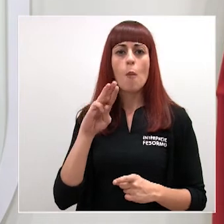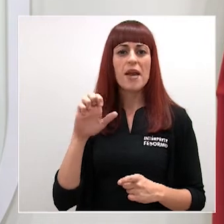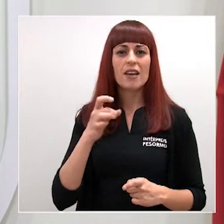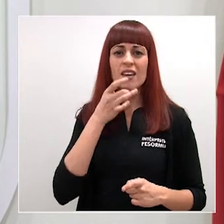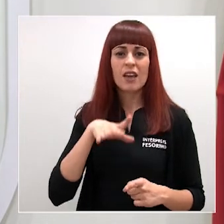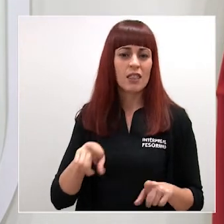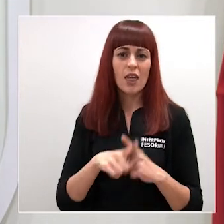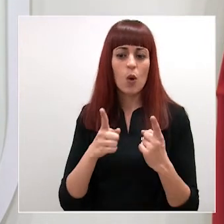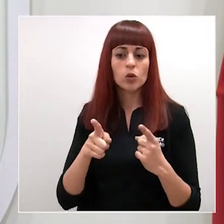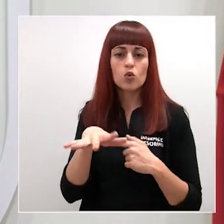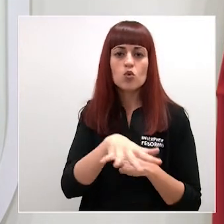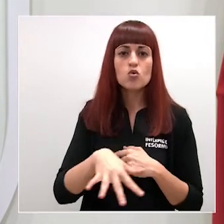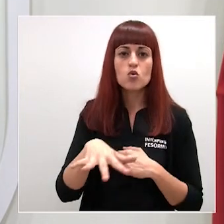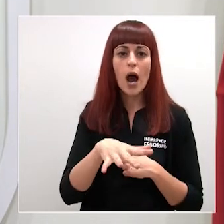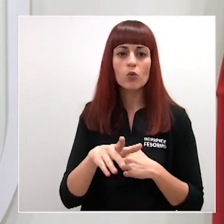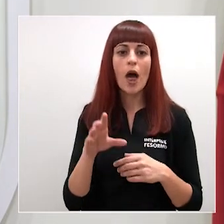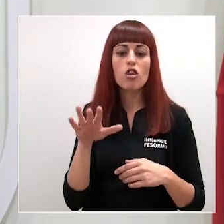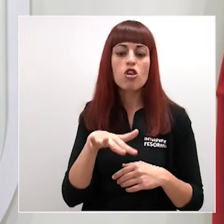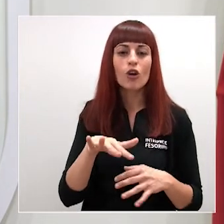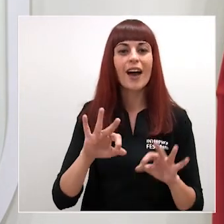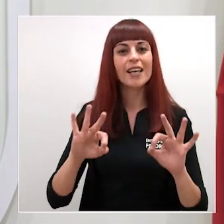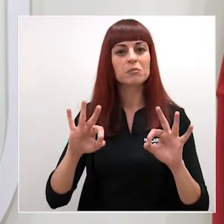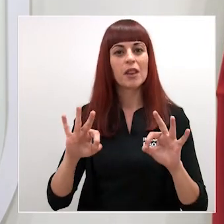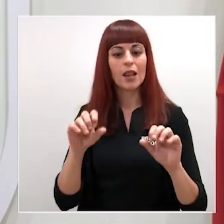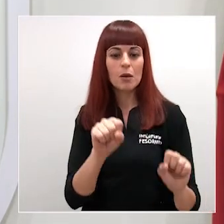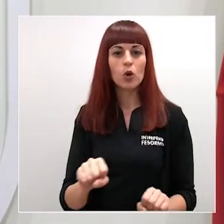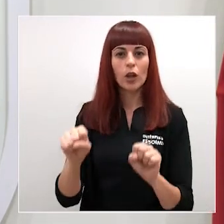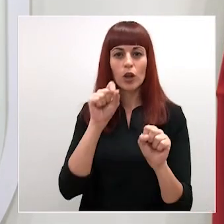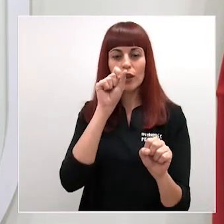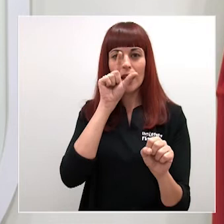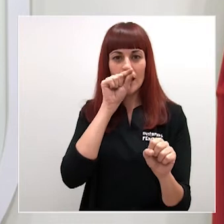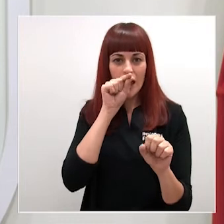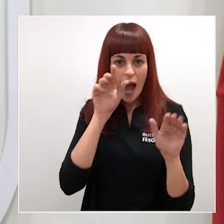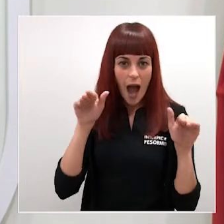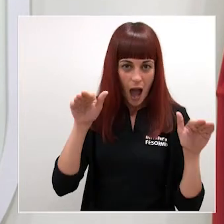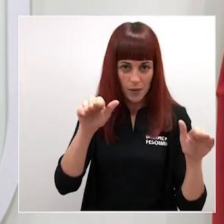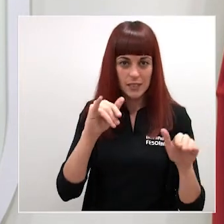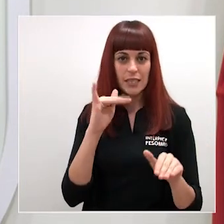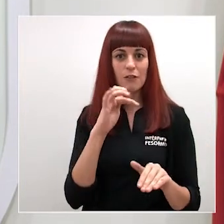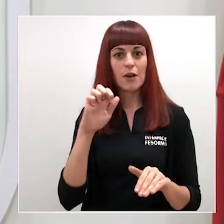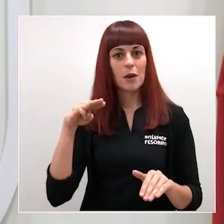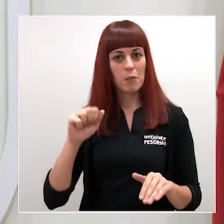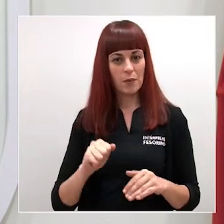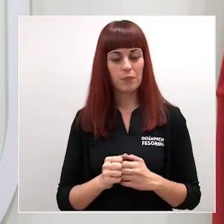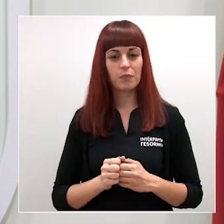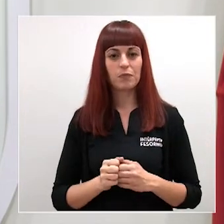lugar de interés comunitario un LIC y una zona de especial protección de aves un CEPA y bueno esas